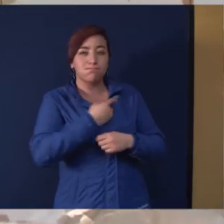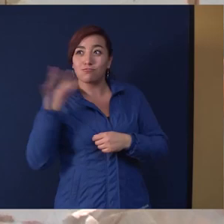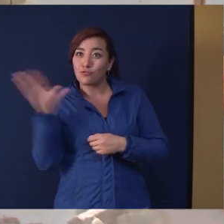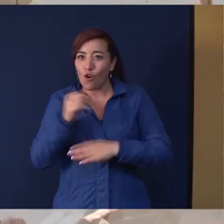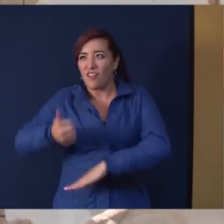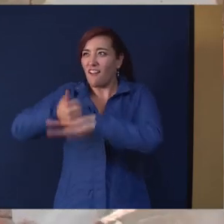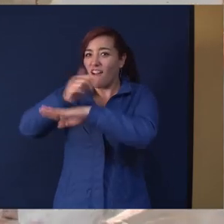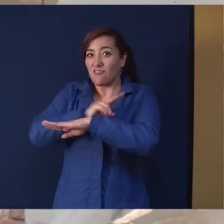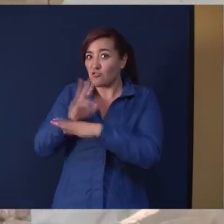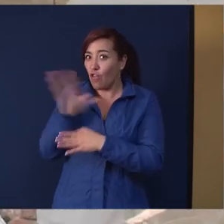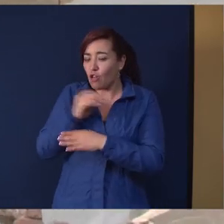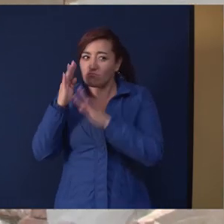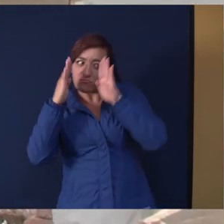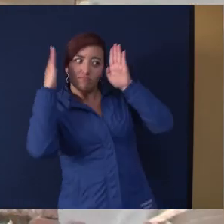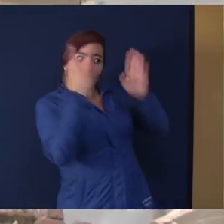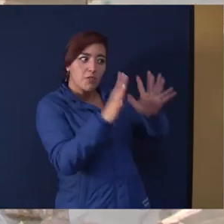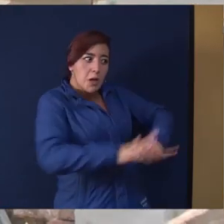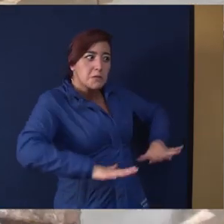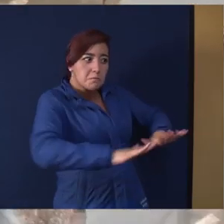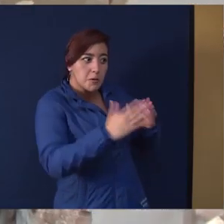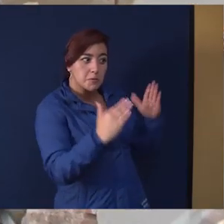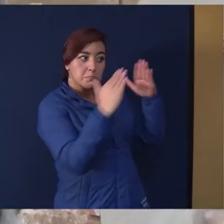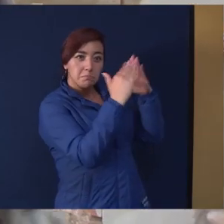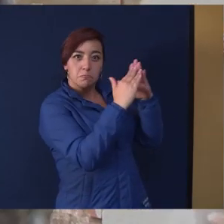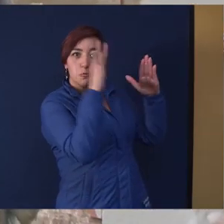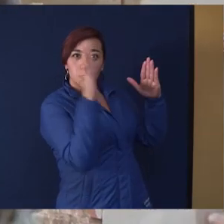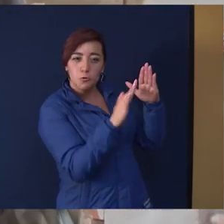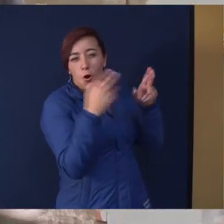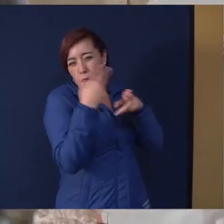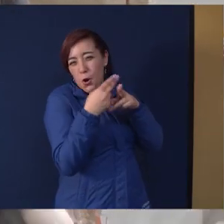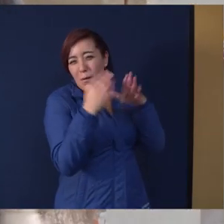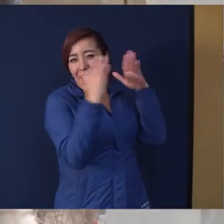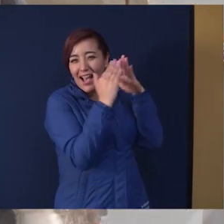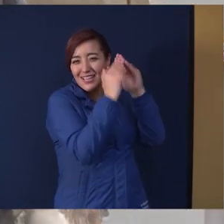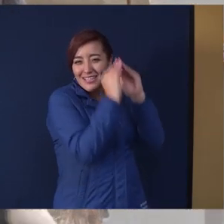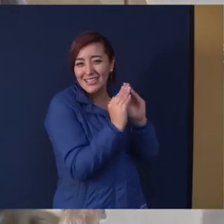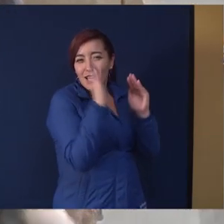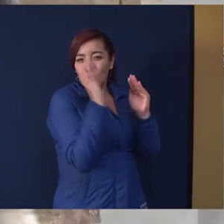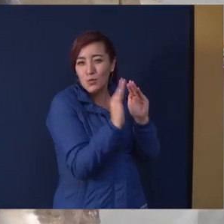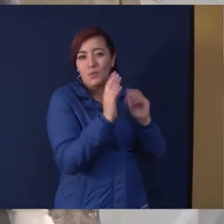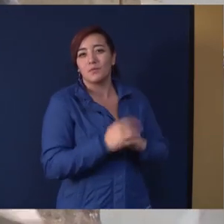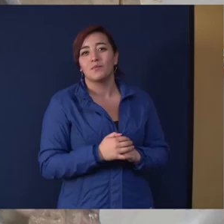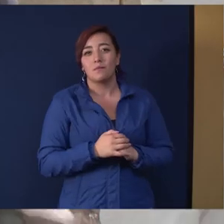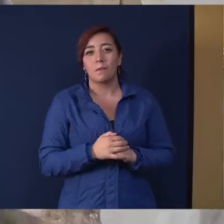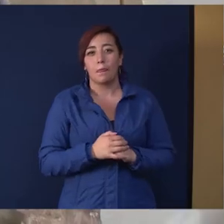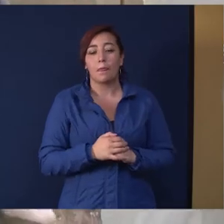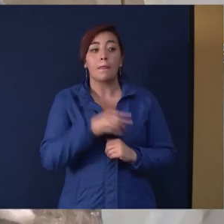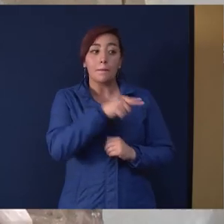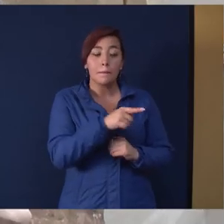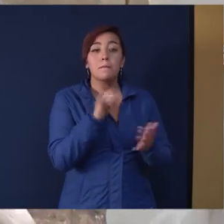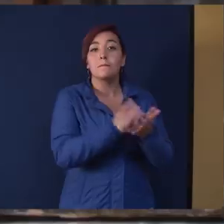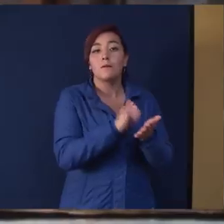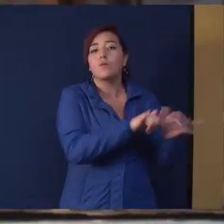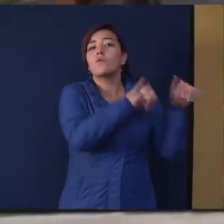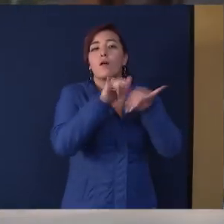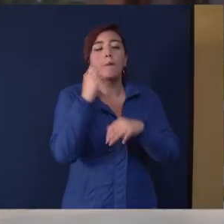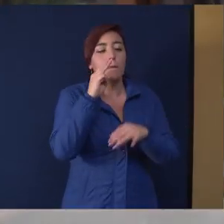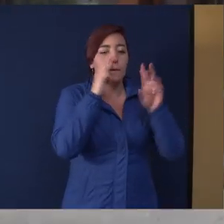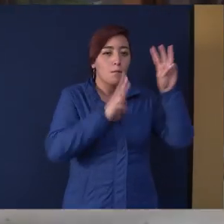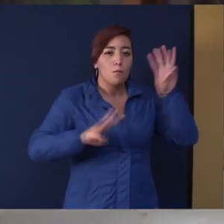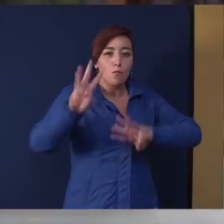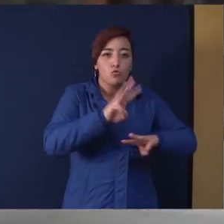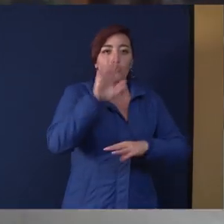cuidado a lo que es este espacio denominado casita pero que es también el museo de historia natural